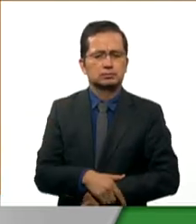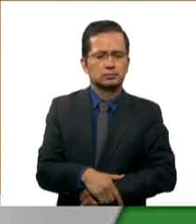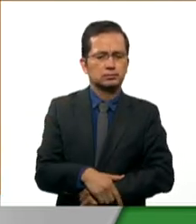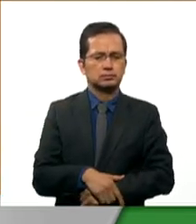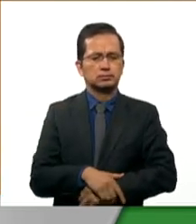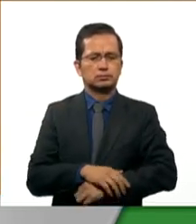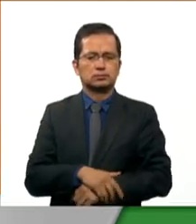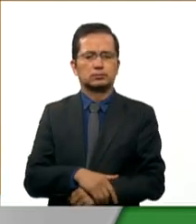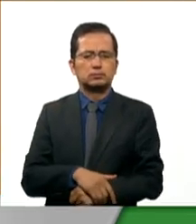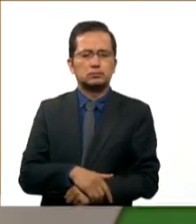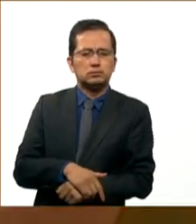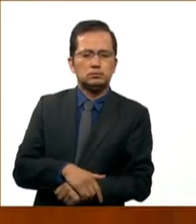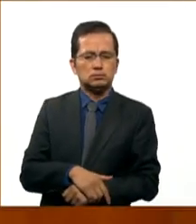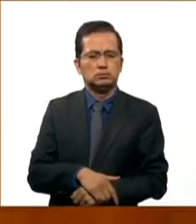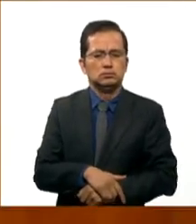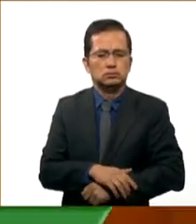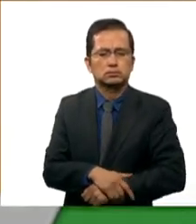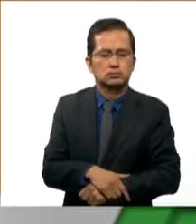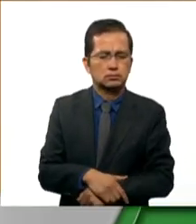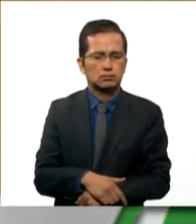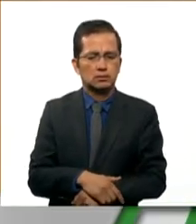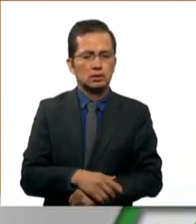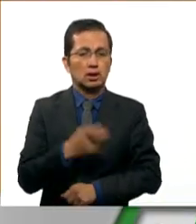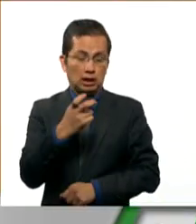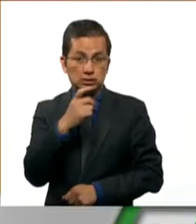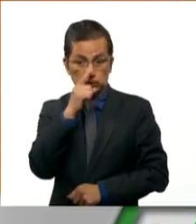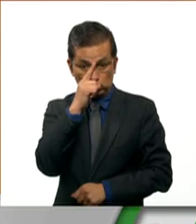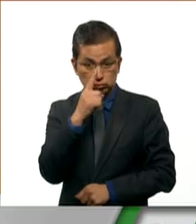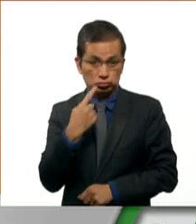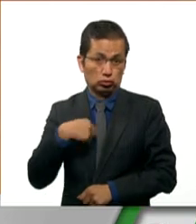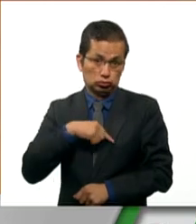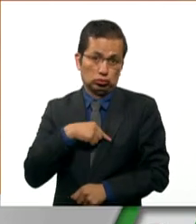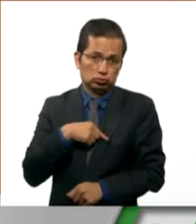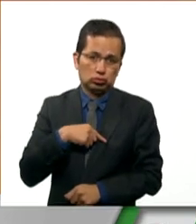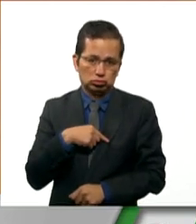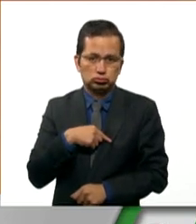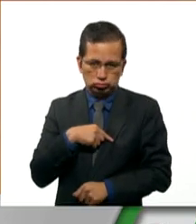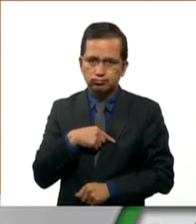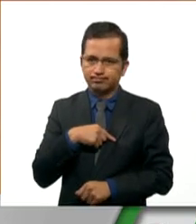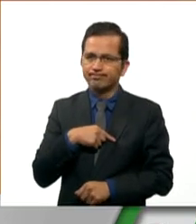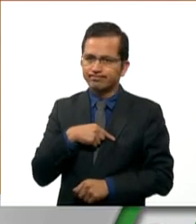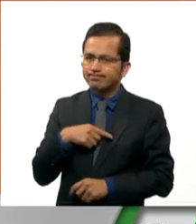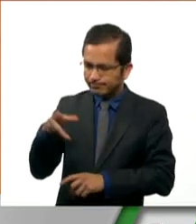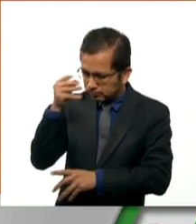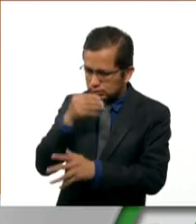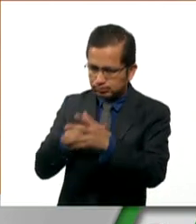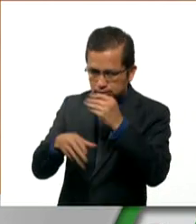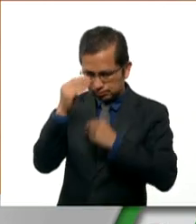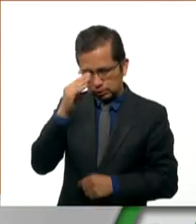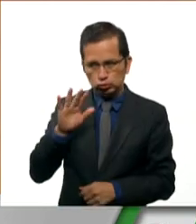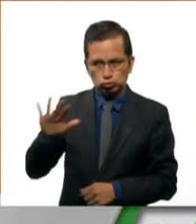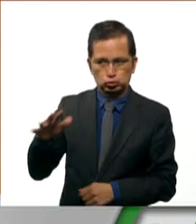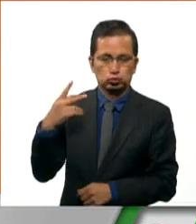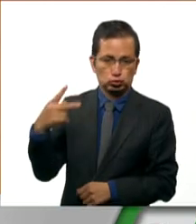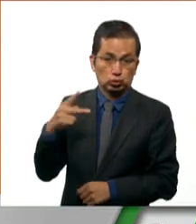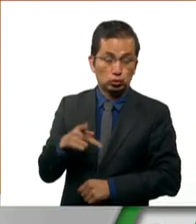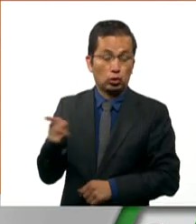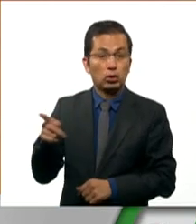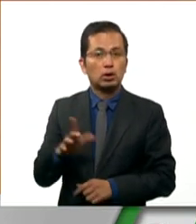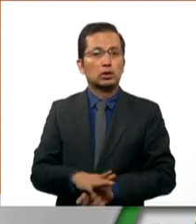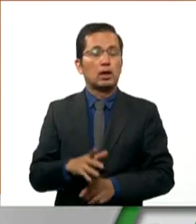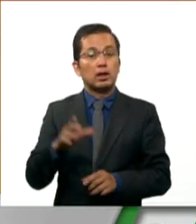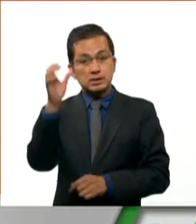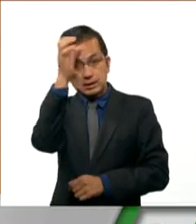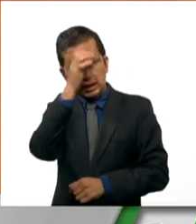Y en esto tenemos mucho que aprenderles a ustedes. Son múltiples las áreas en la ciencia y la